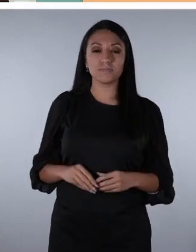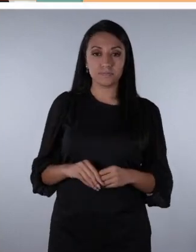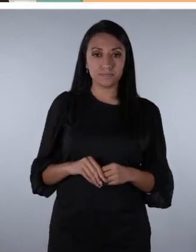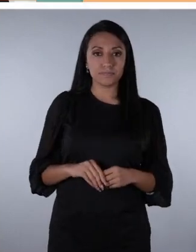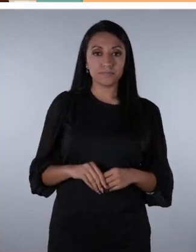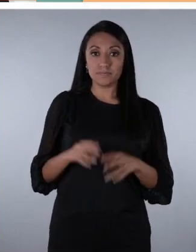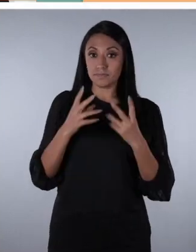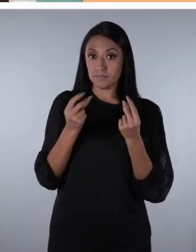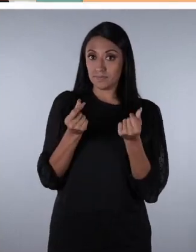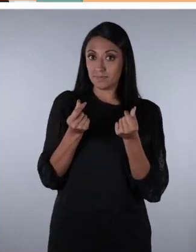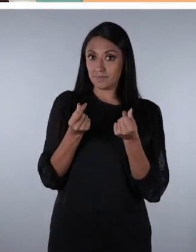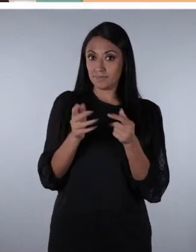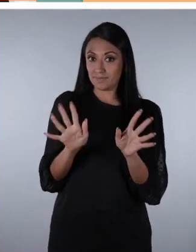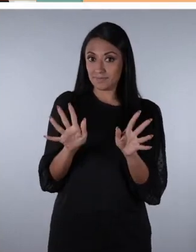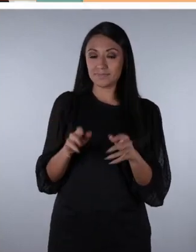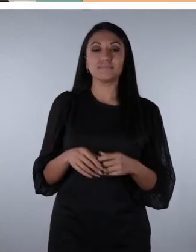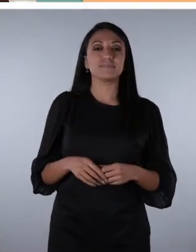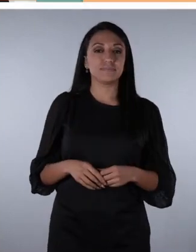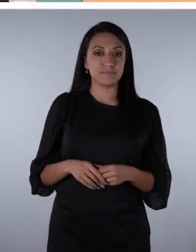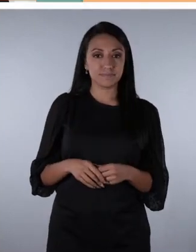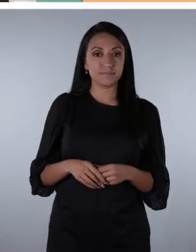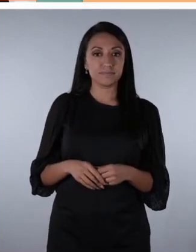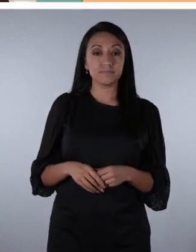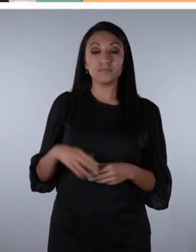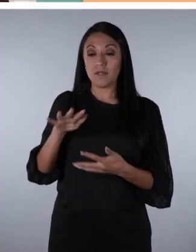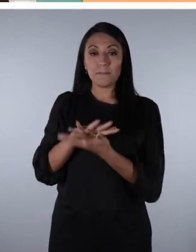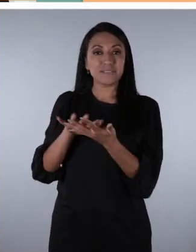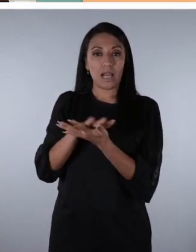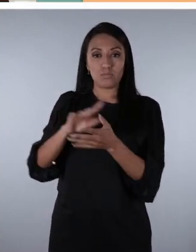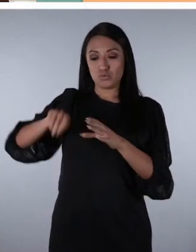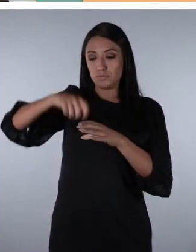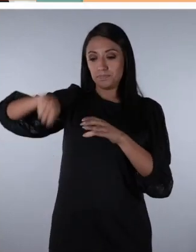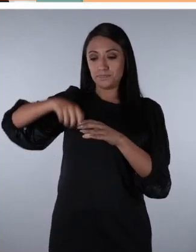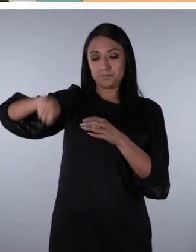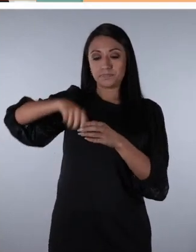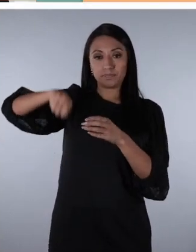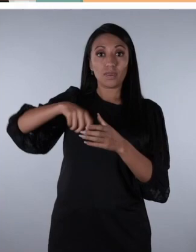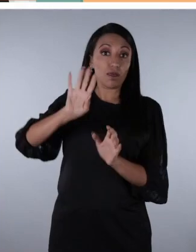Ponemos Listo. Los mezclamos.